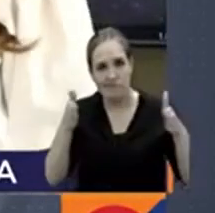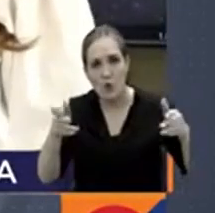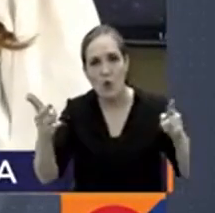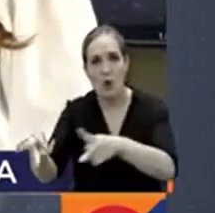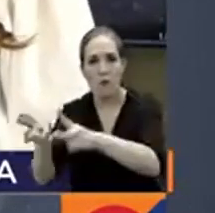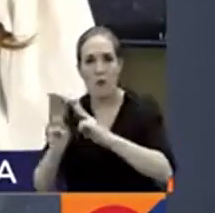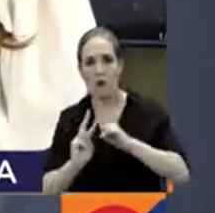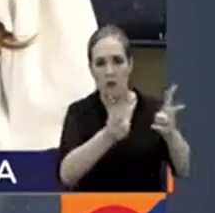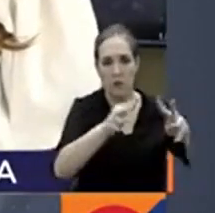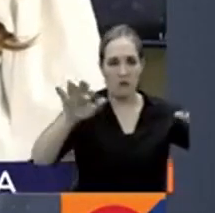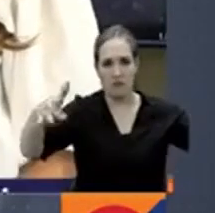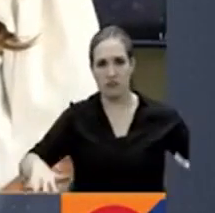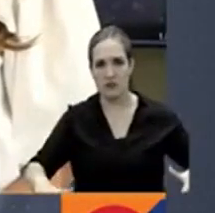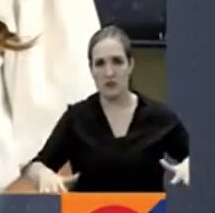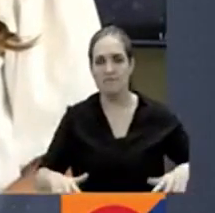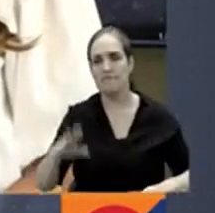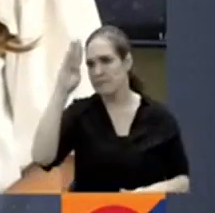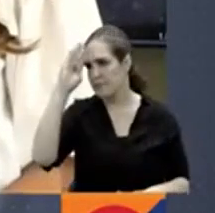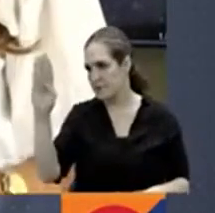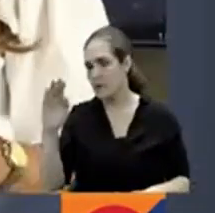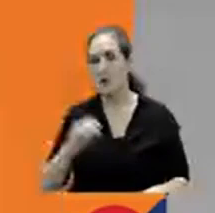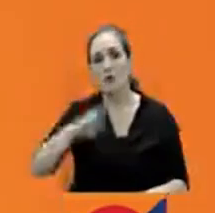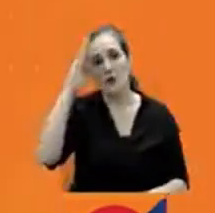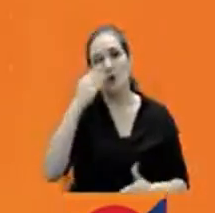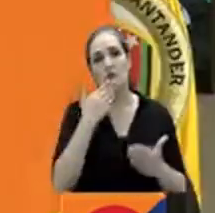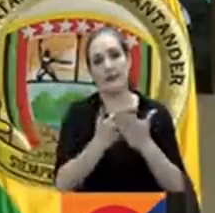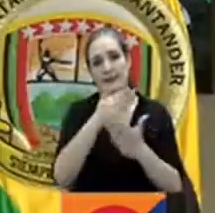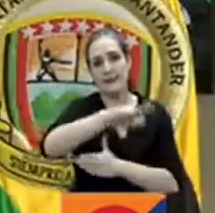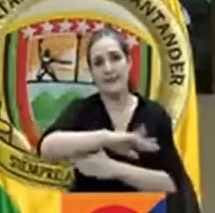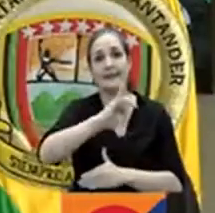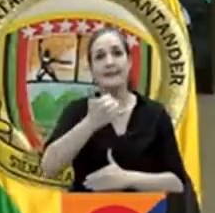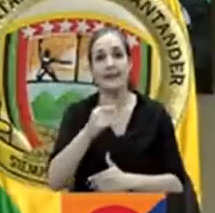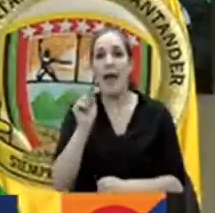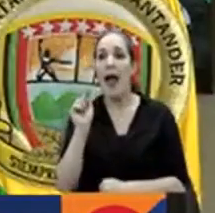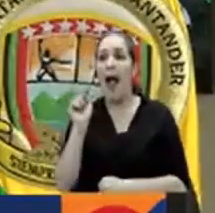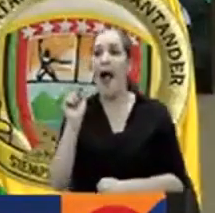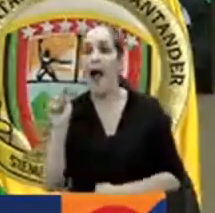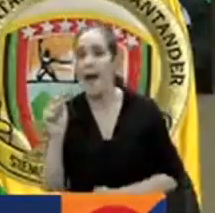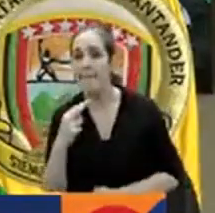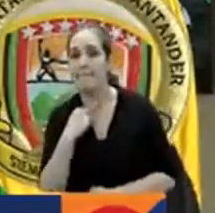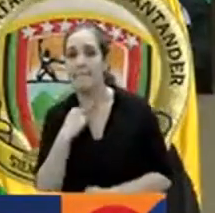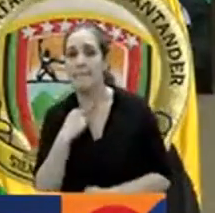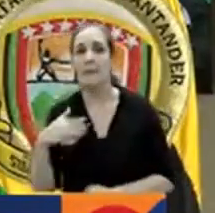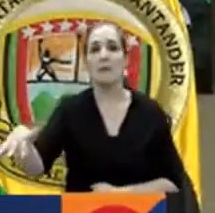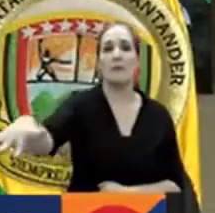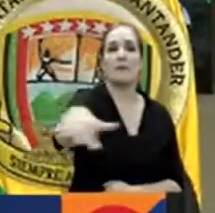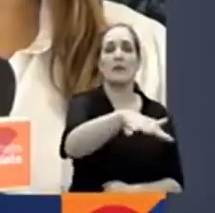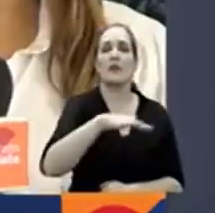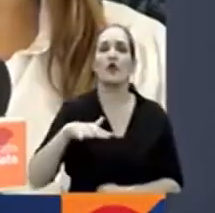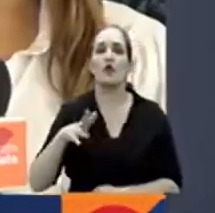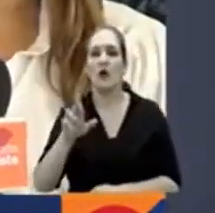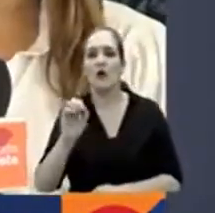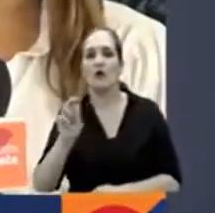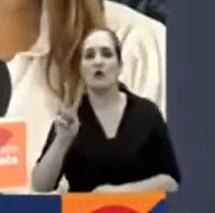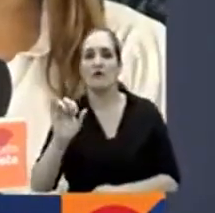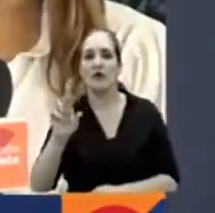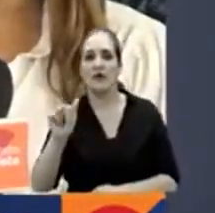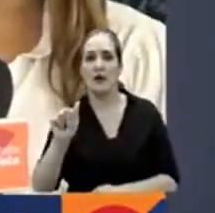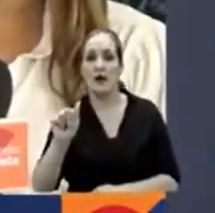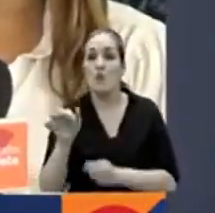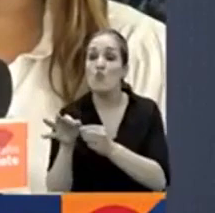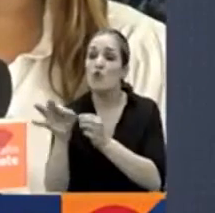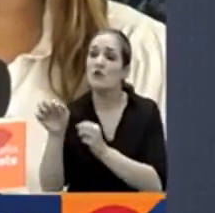José Fernando y televidentes, muy buenas tardes. Incomunicada se encuentra la provincia de García Rovira. Son más de 10